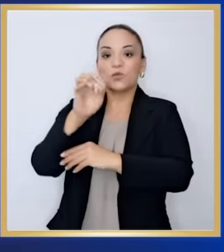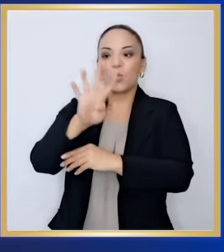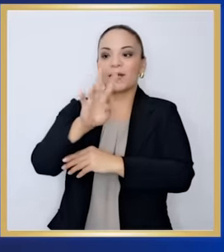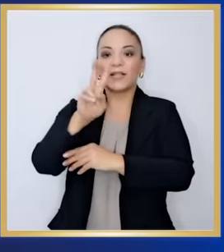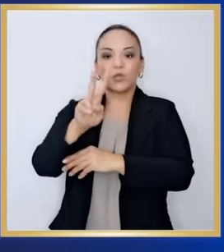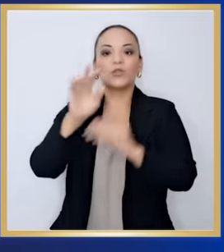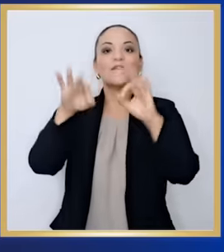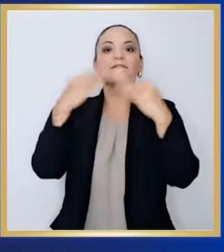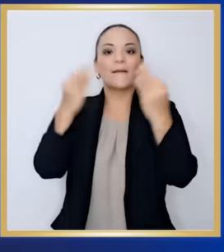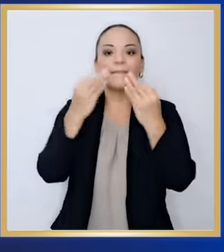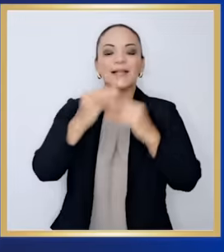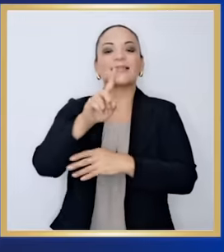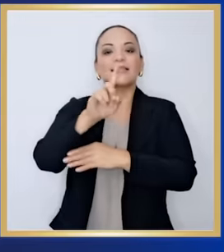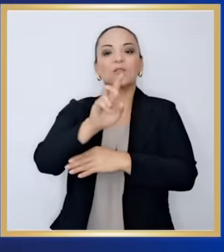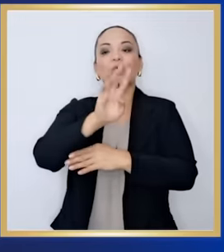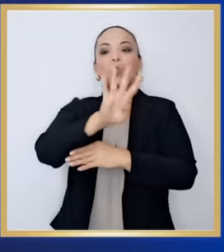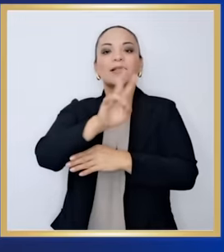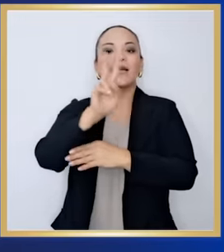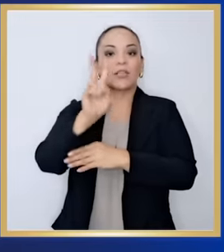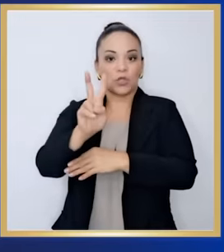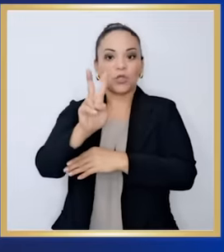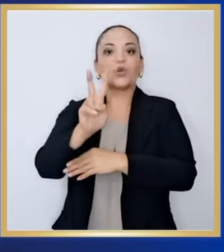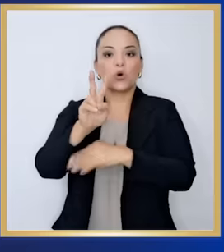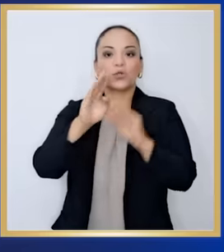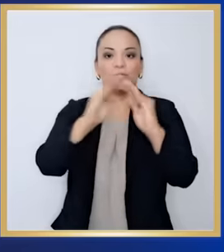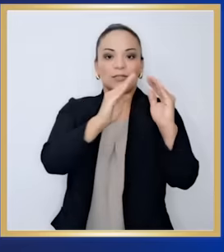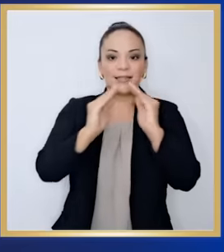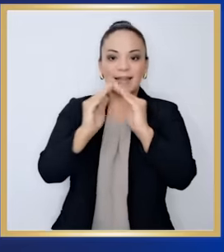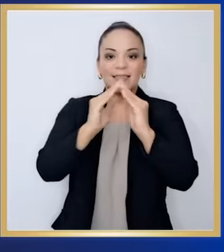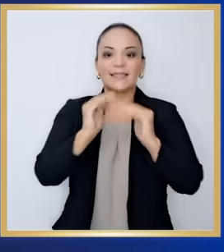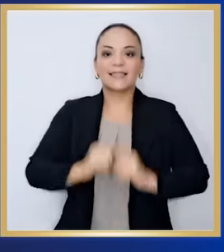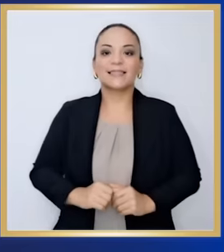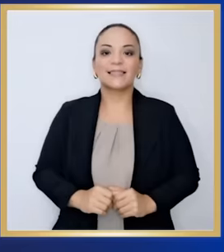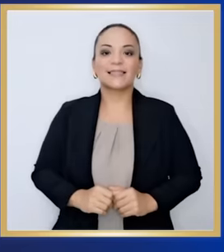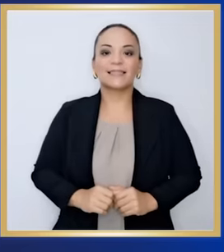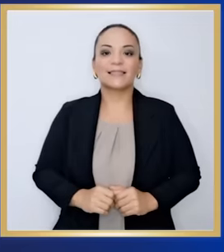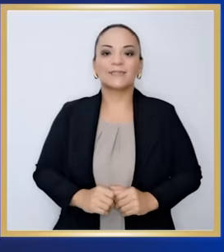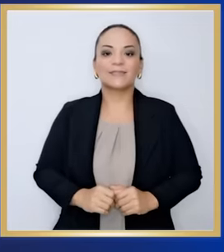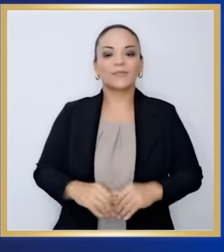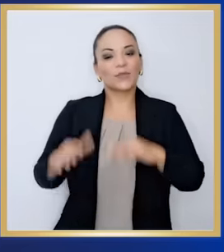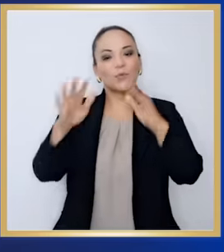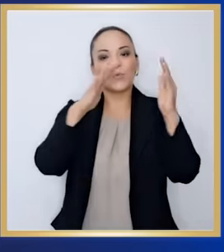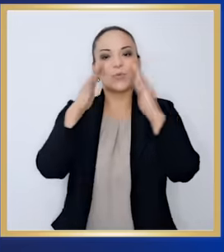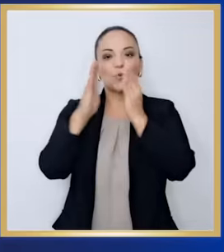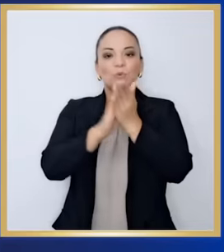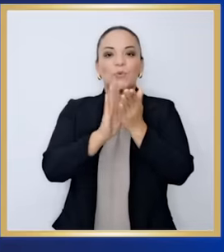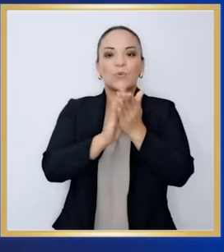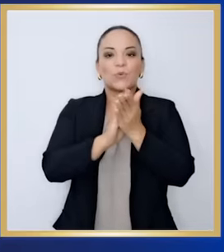mi hijo al máximo. Estamos hablando de 142 familias, 142 unidades habitacionales.